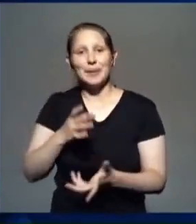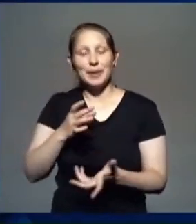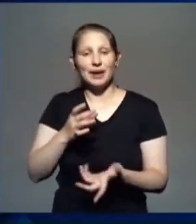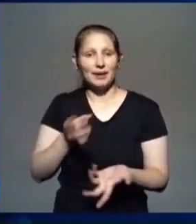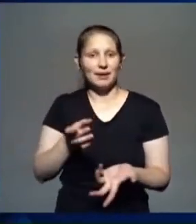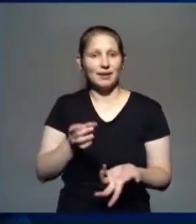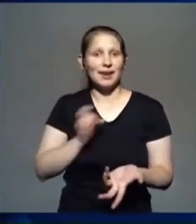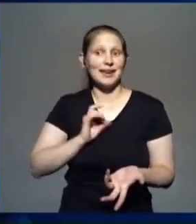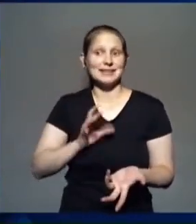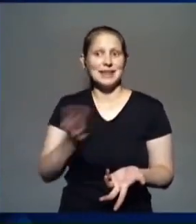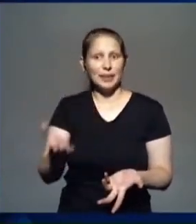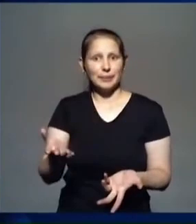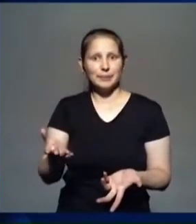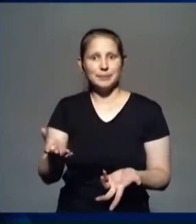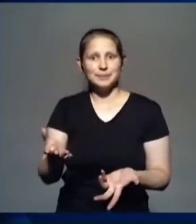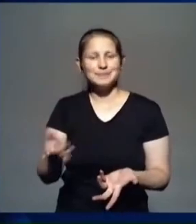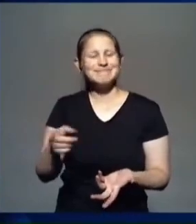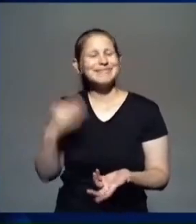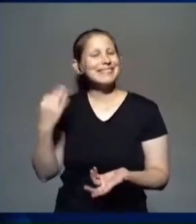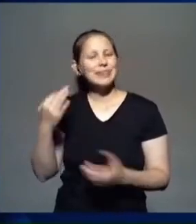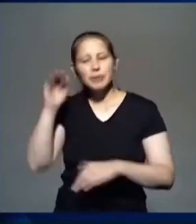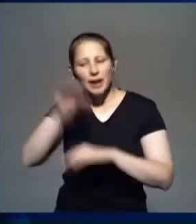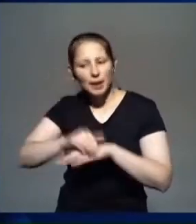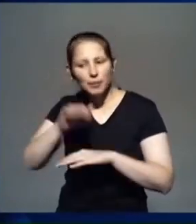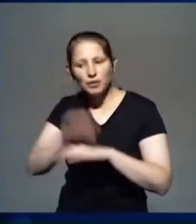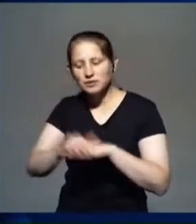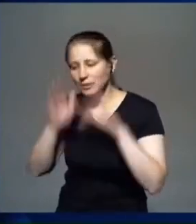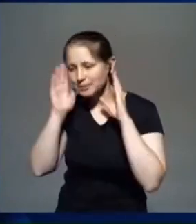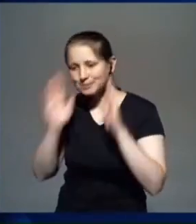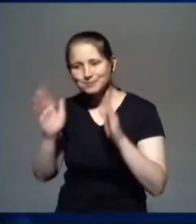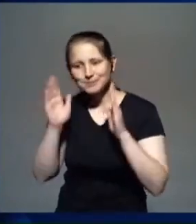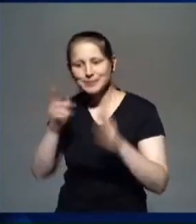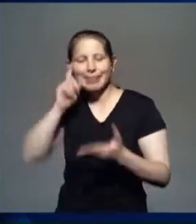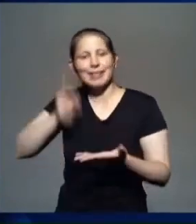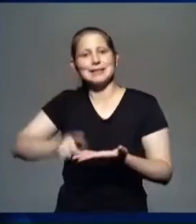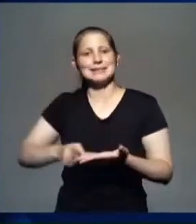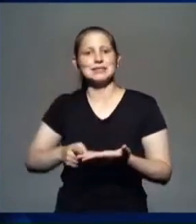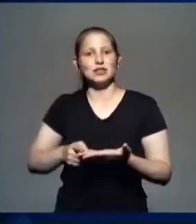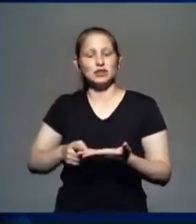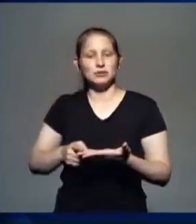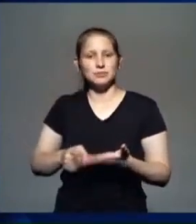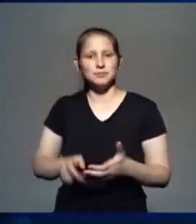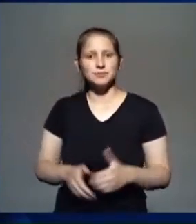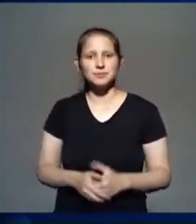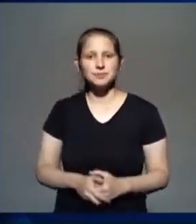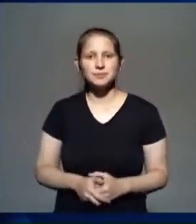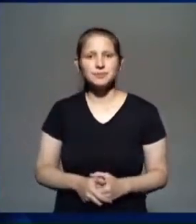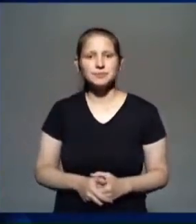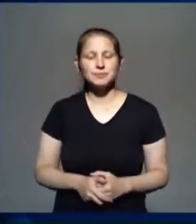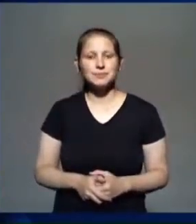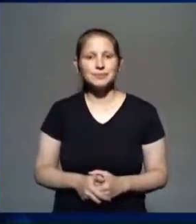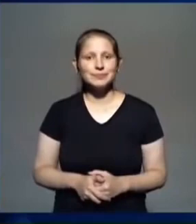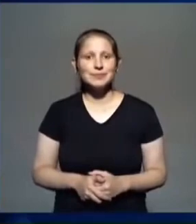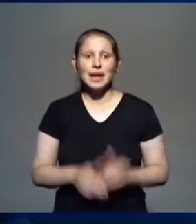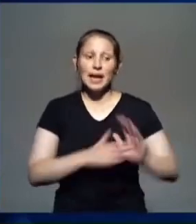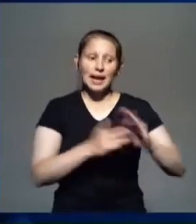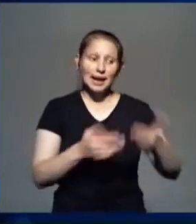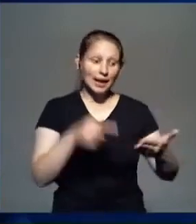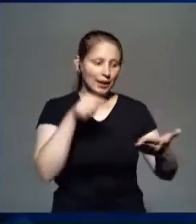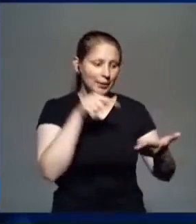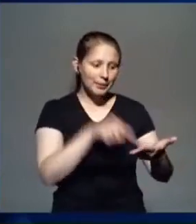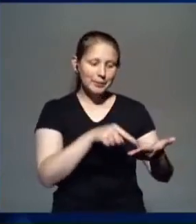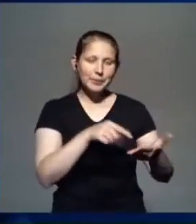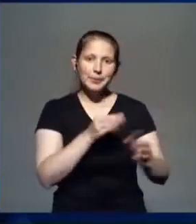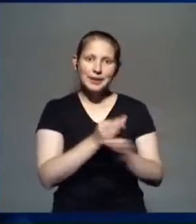concretarlo en la vida. Y Jesús dice, hay otras personas que dicen, debía de pasar, tenía que pasar,